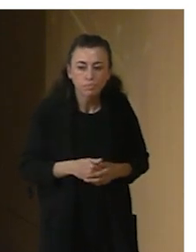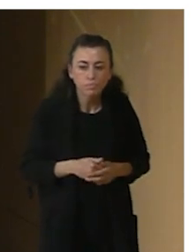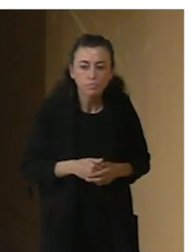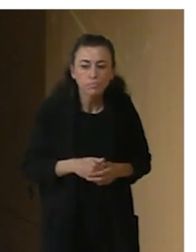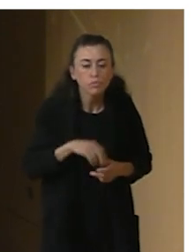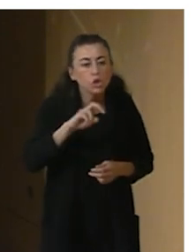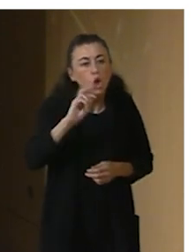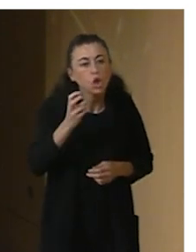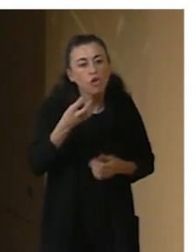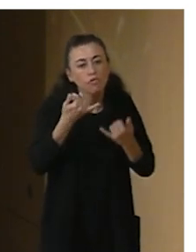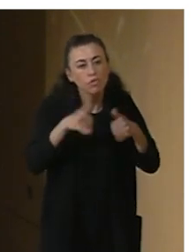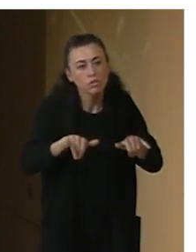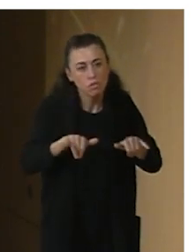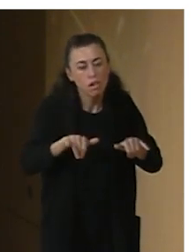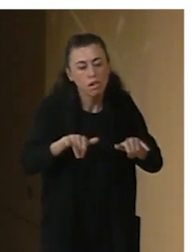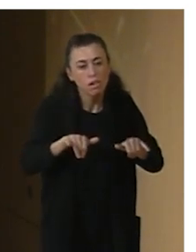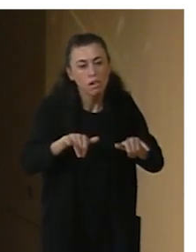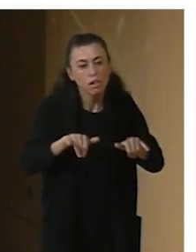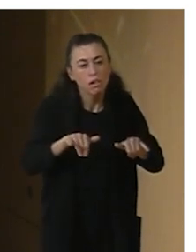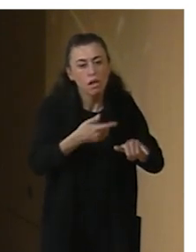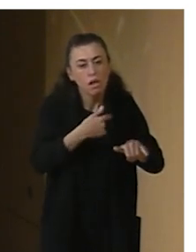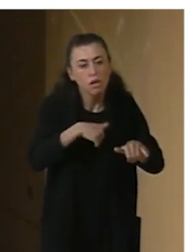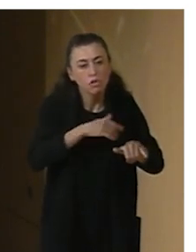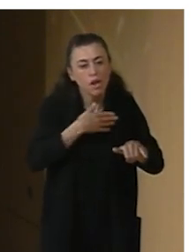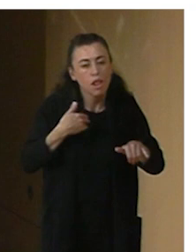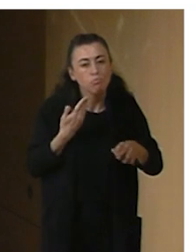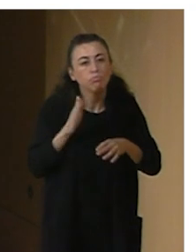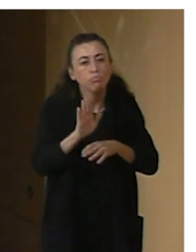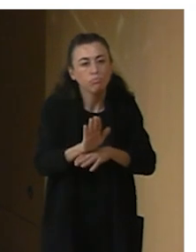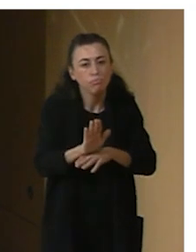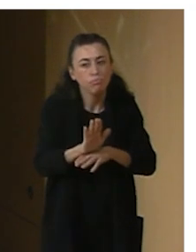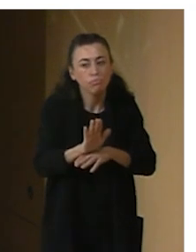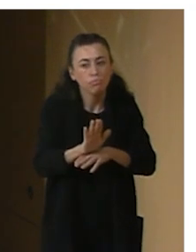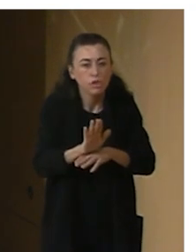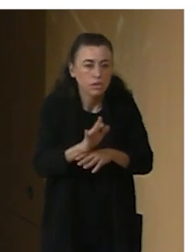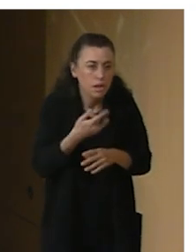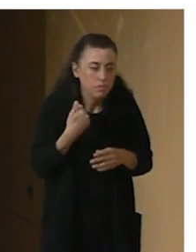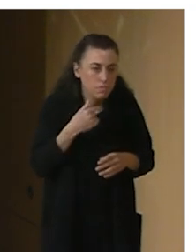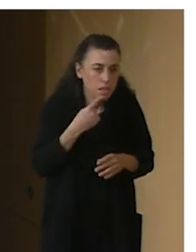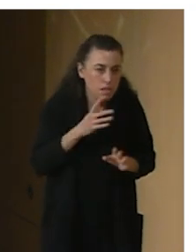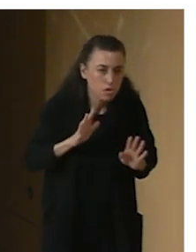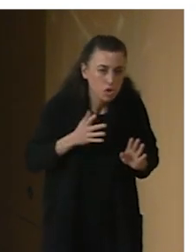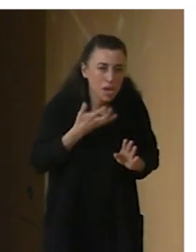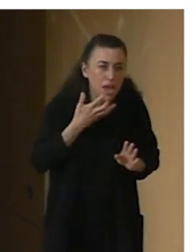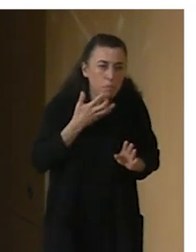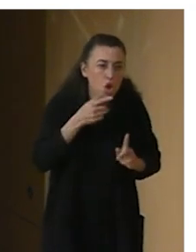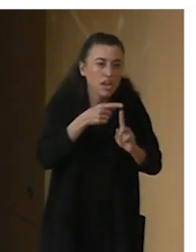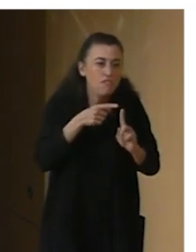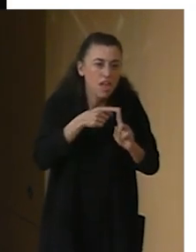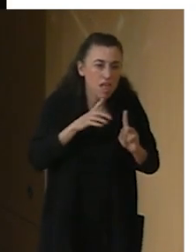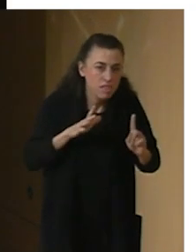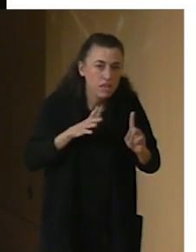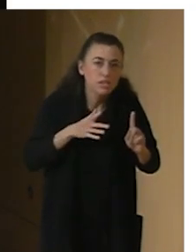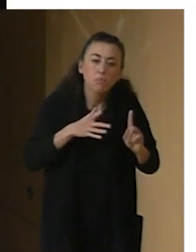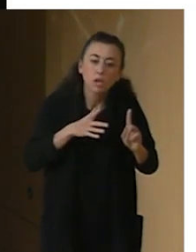Otro de los festivales que nos gustaría mostrar, ya os digo que son ejemplos referentes, pero que